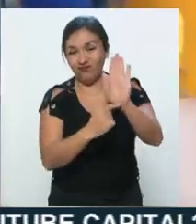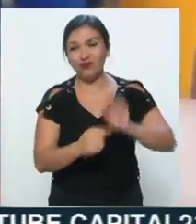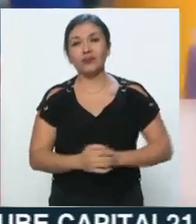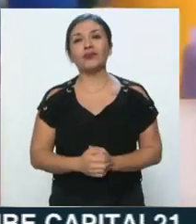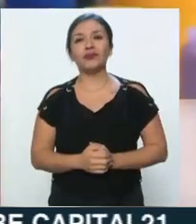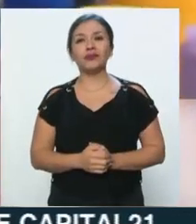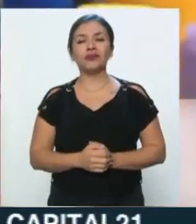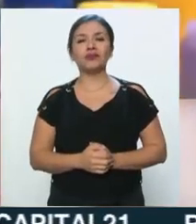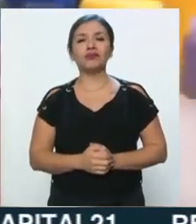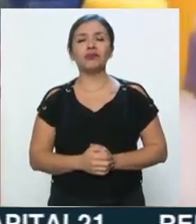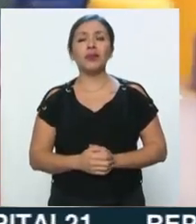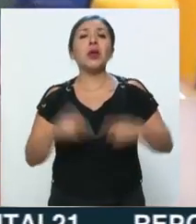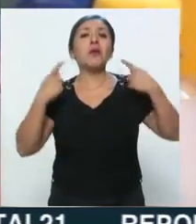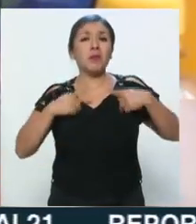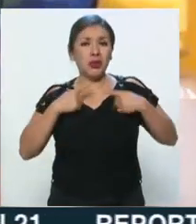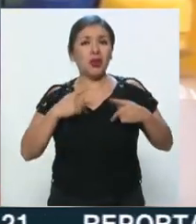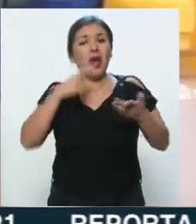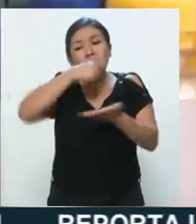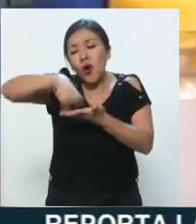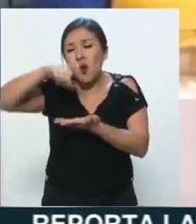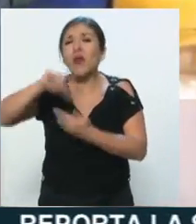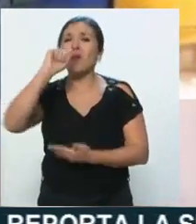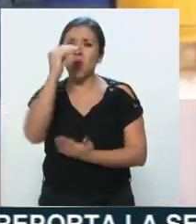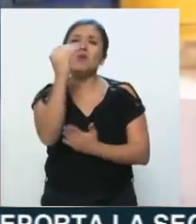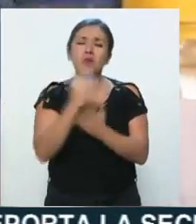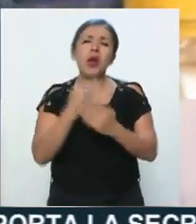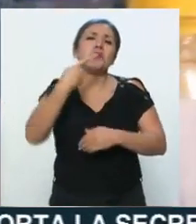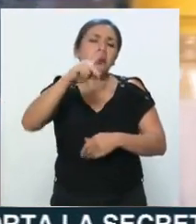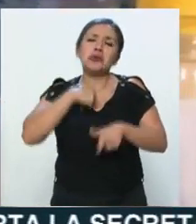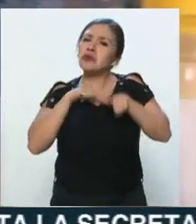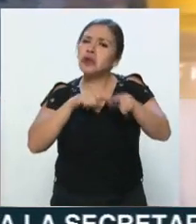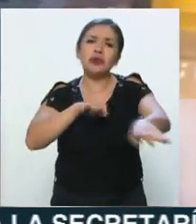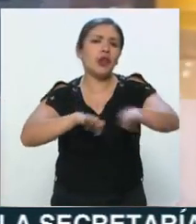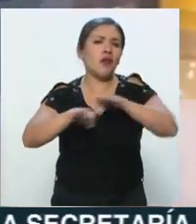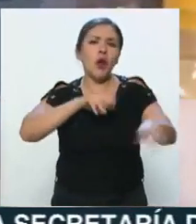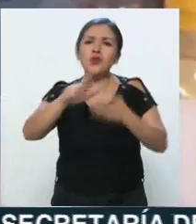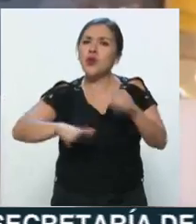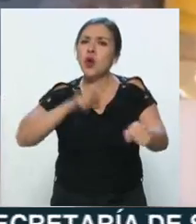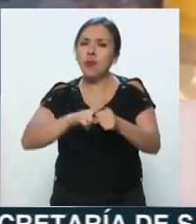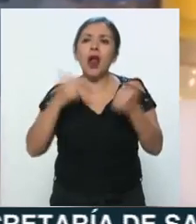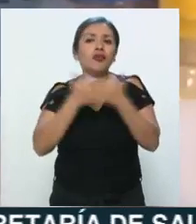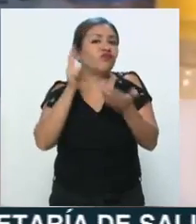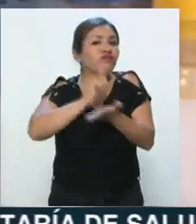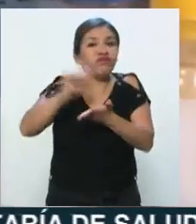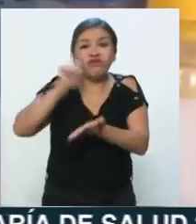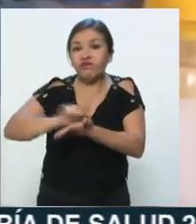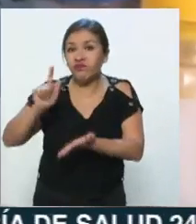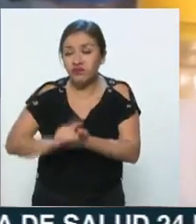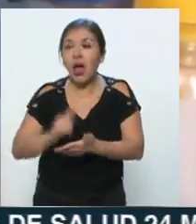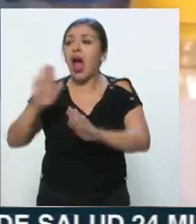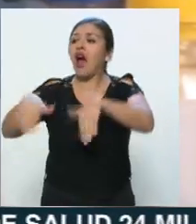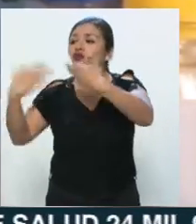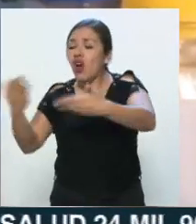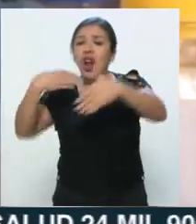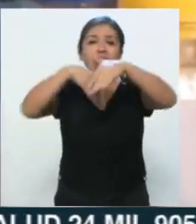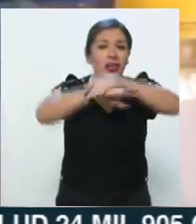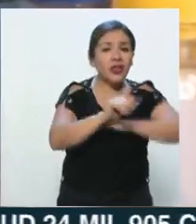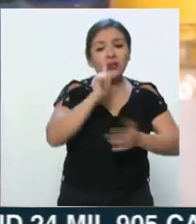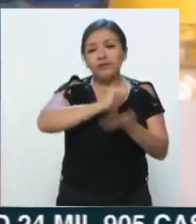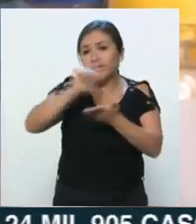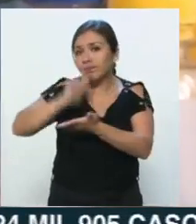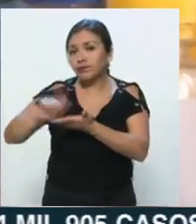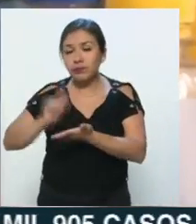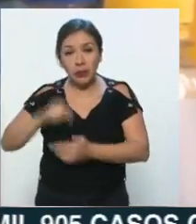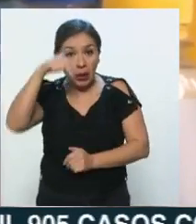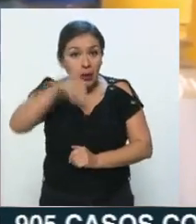Normal, ahora sí que han bajado un poquito, han minuido un poquito la venta, pero pues todos trabajando normal, ahora sí que con limpieza y como limpiando por fuera y por dentro y mantenerlo aún limpio para